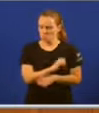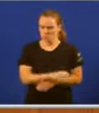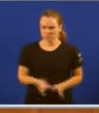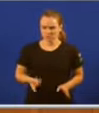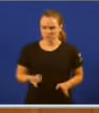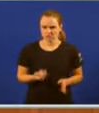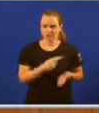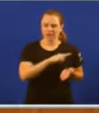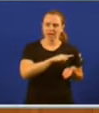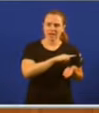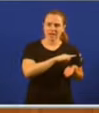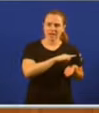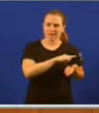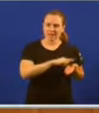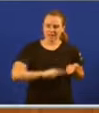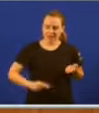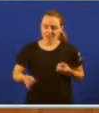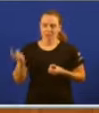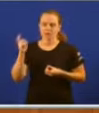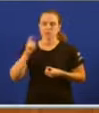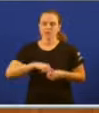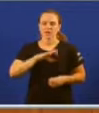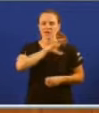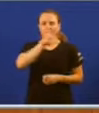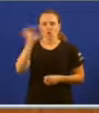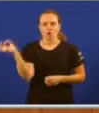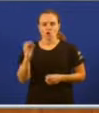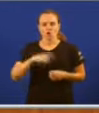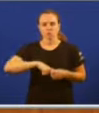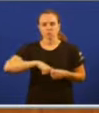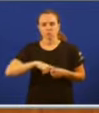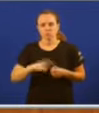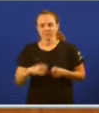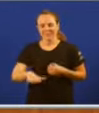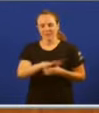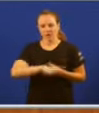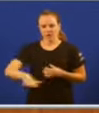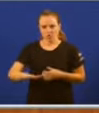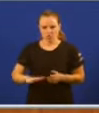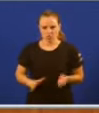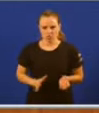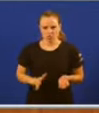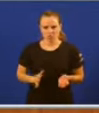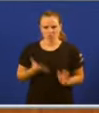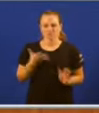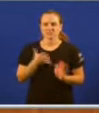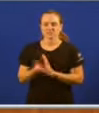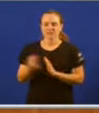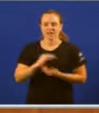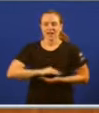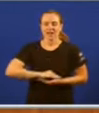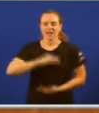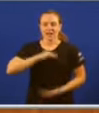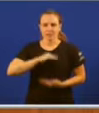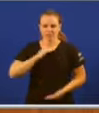Galiza se sube o tren das nacións ou se Galiza ou baixan o tren das regións. E iso significa menos capacidade para